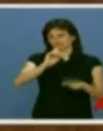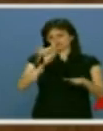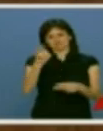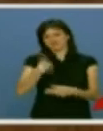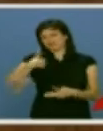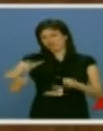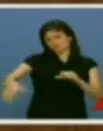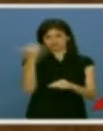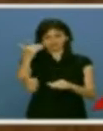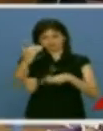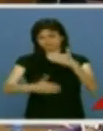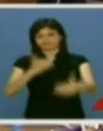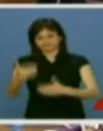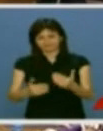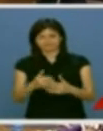no.